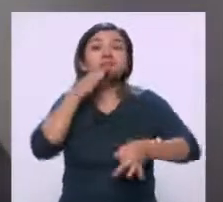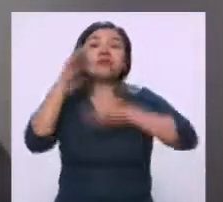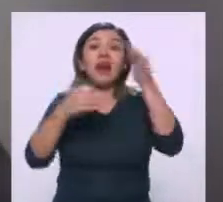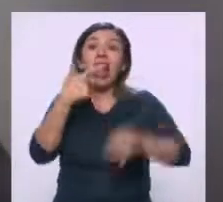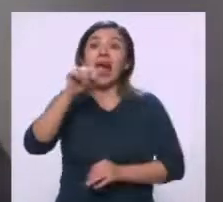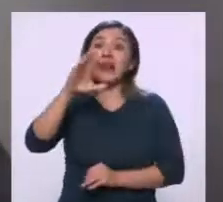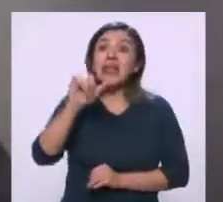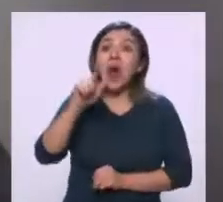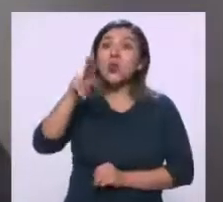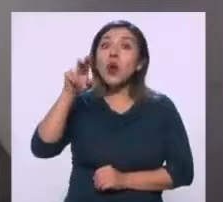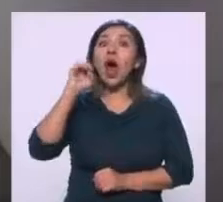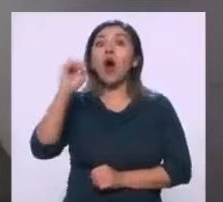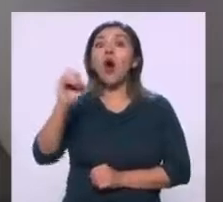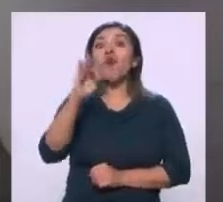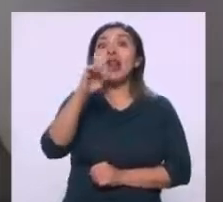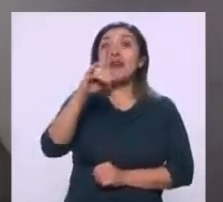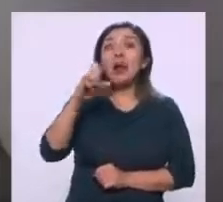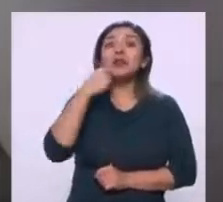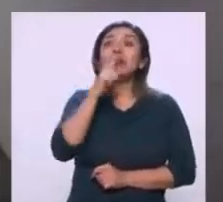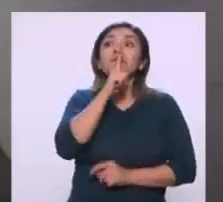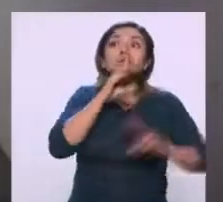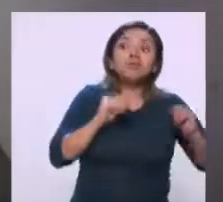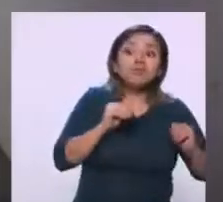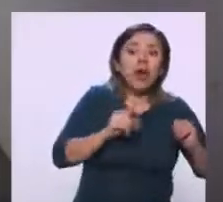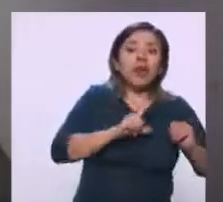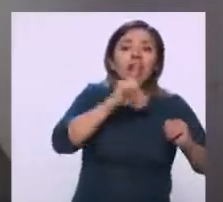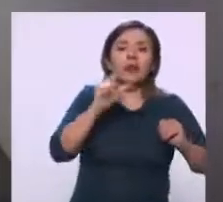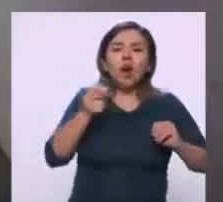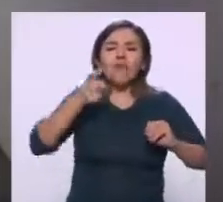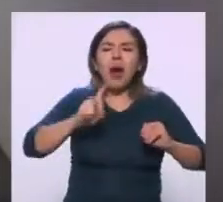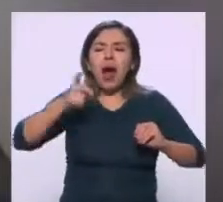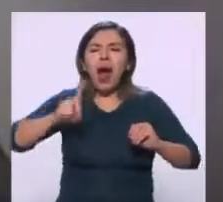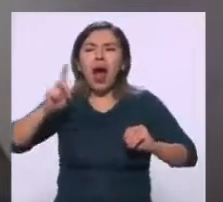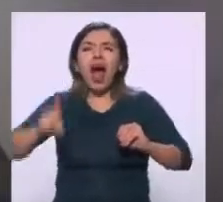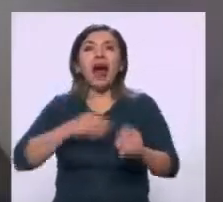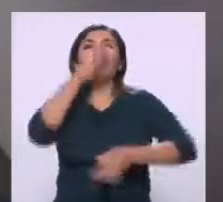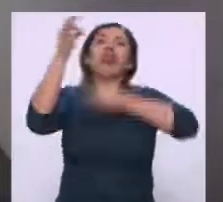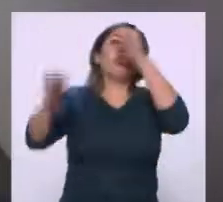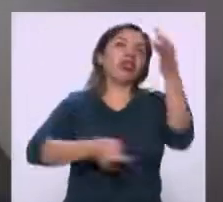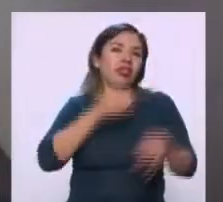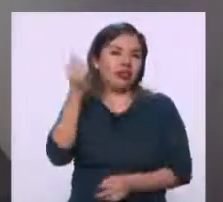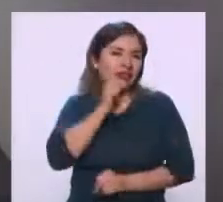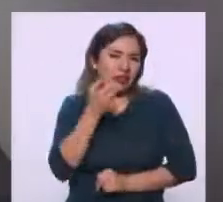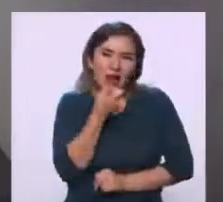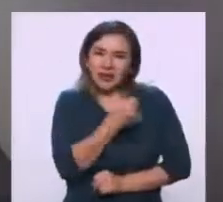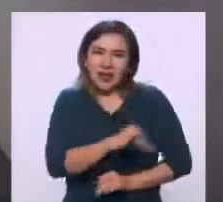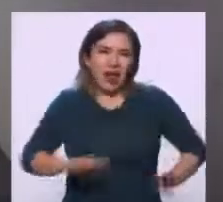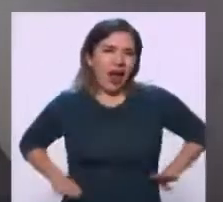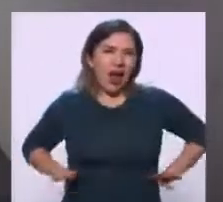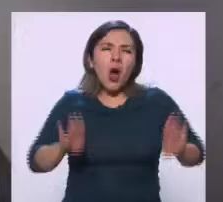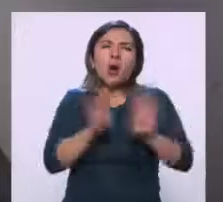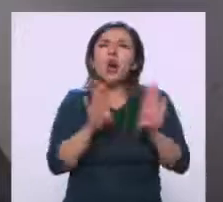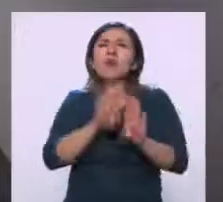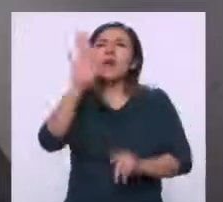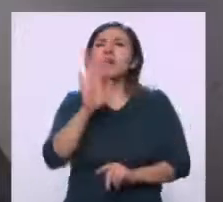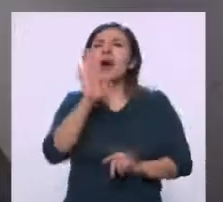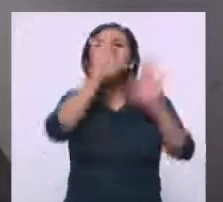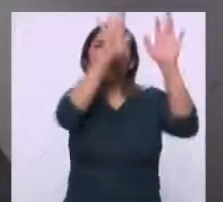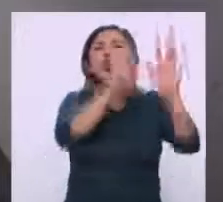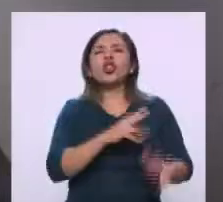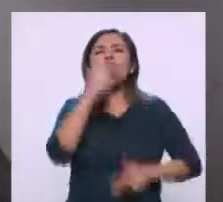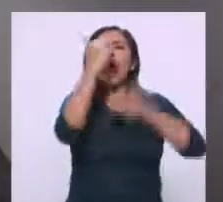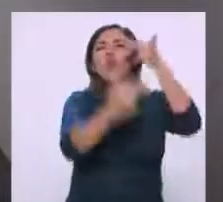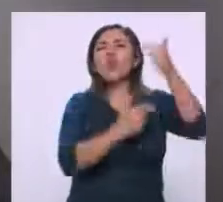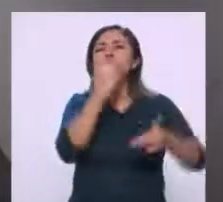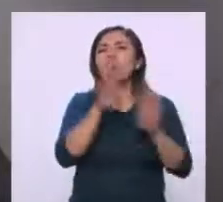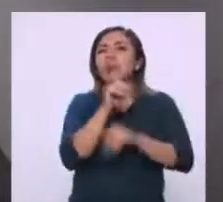a Felipe Calderón, callan unos días, pero después vienen ahí con una gran operación de bots y trolls. Alguna cortina de humo, entonces, podemos esperar con